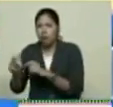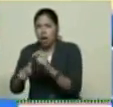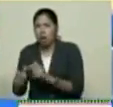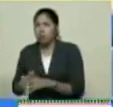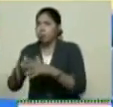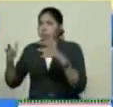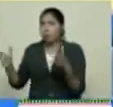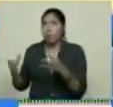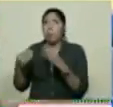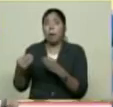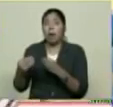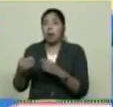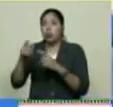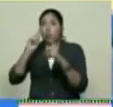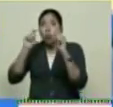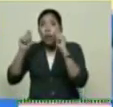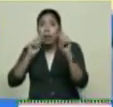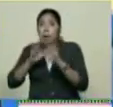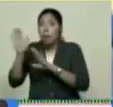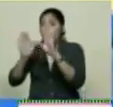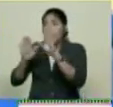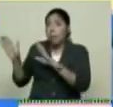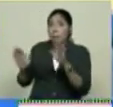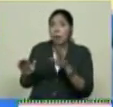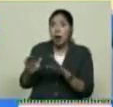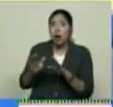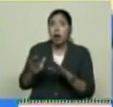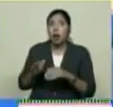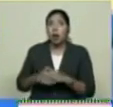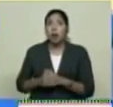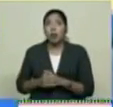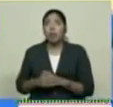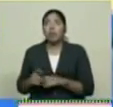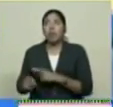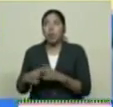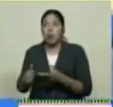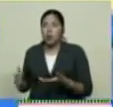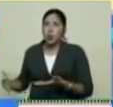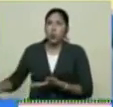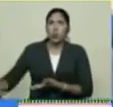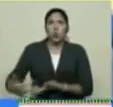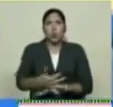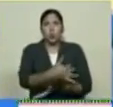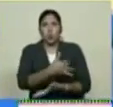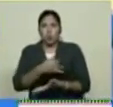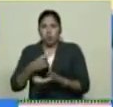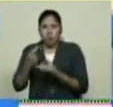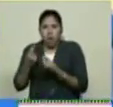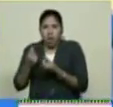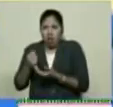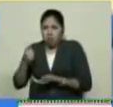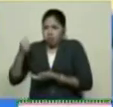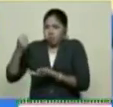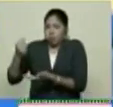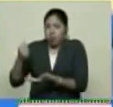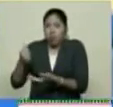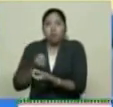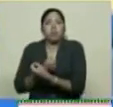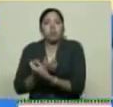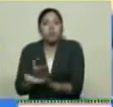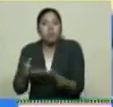a ser ¿Para qué? Para el turismo Después se vea Refrendado en beneficios Para por supuesto A la población Y en cuanto a esos beneficios Queremos saber